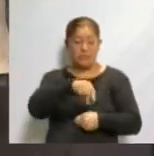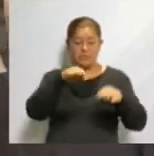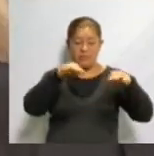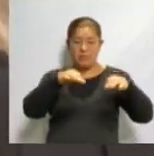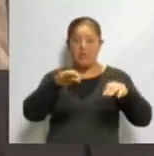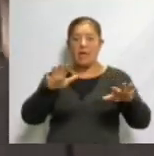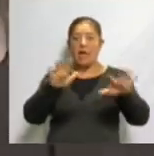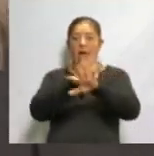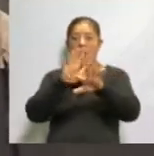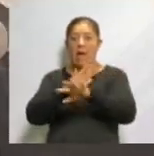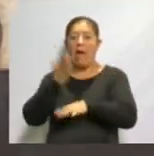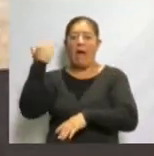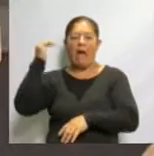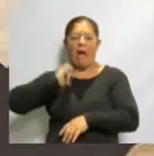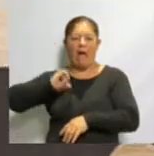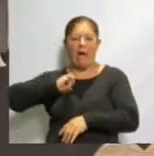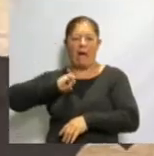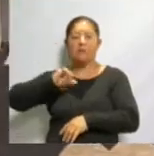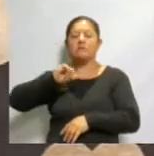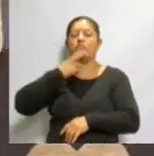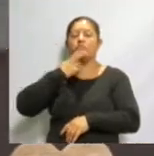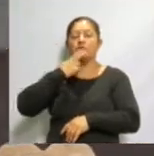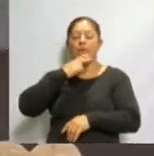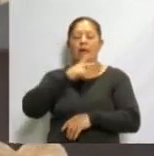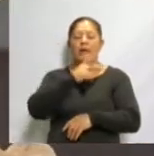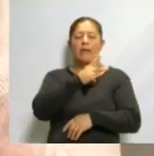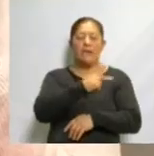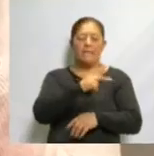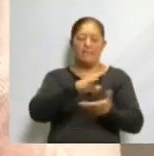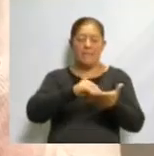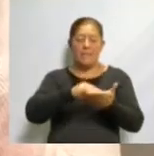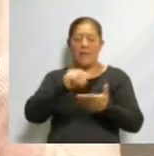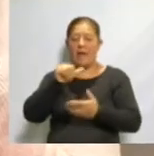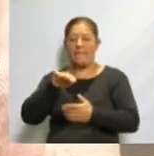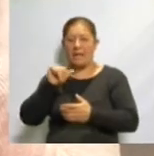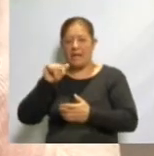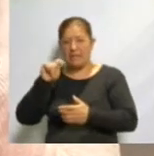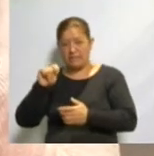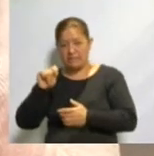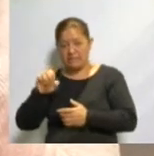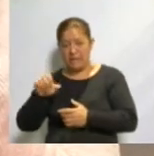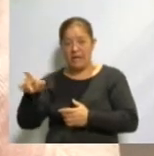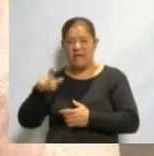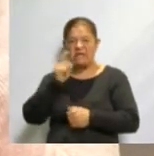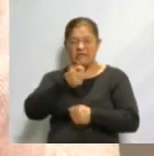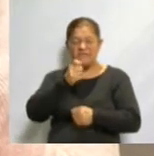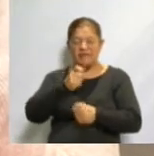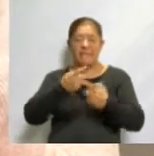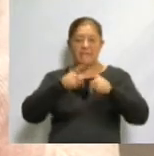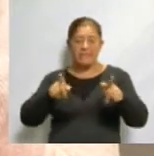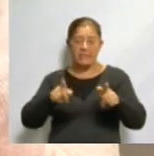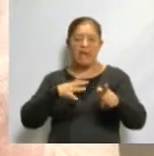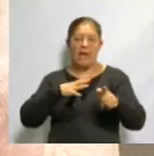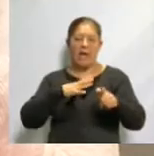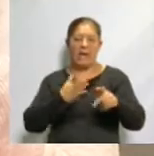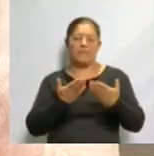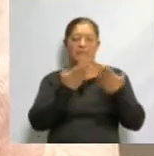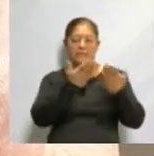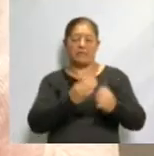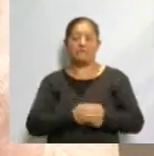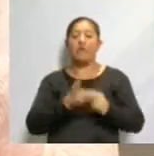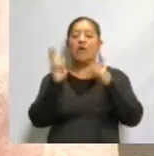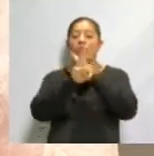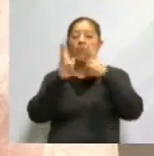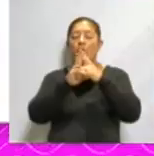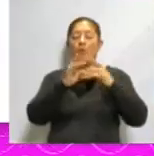papel amate que usaban las culturas prehispánicas, dándole un nuevo significado a su colocación en nuestras ofrendas, el viento que